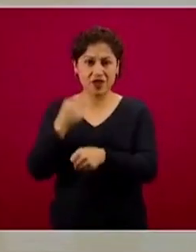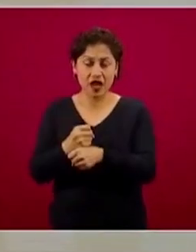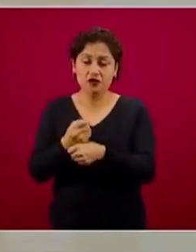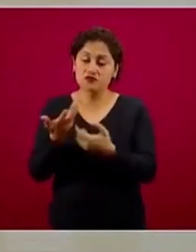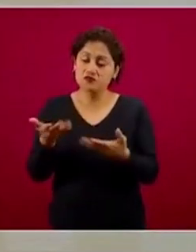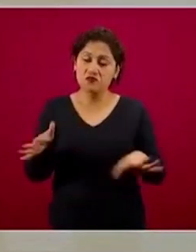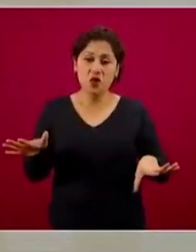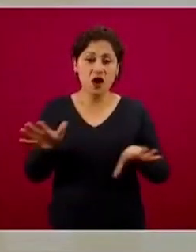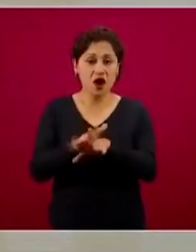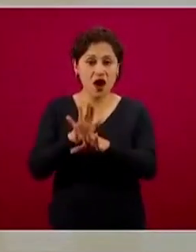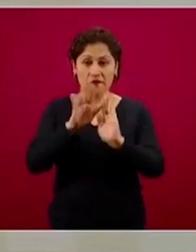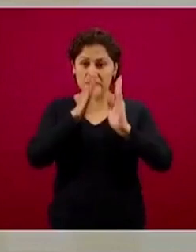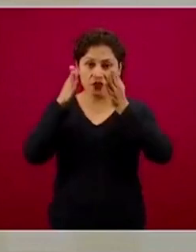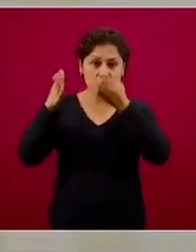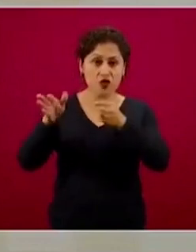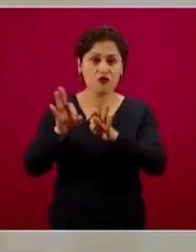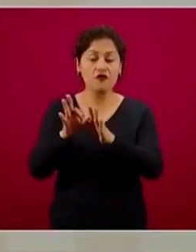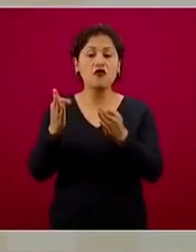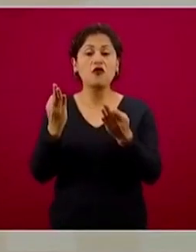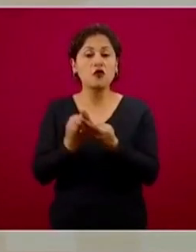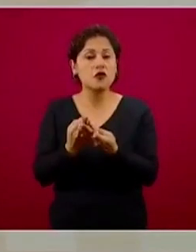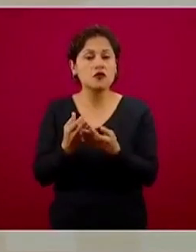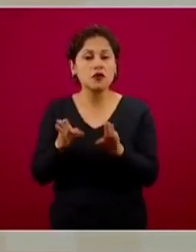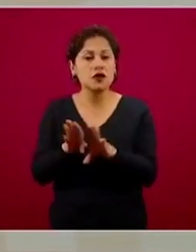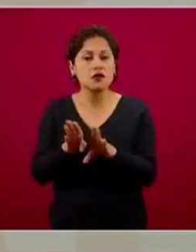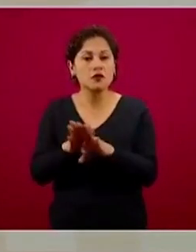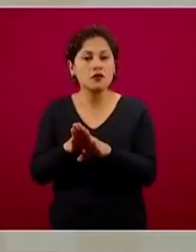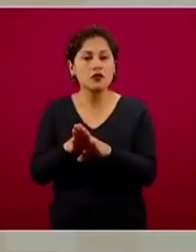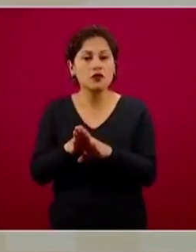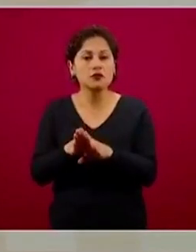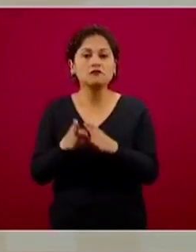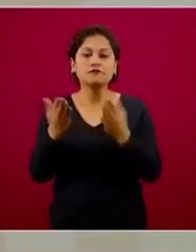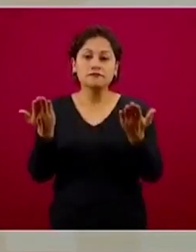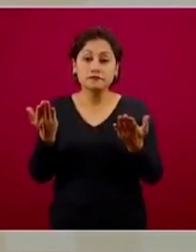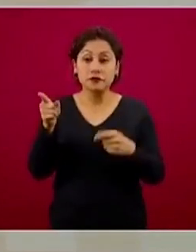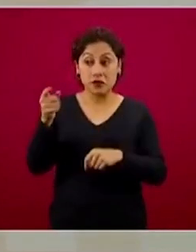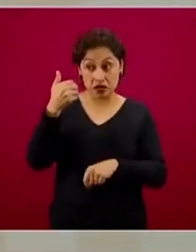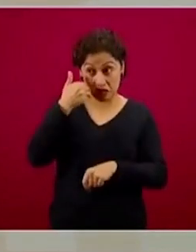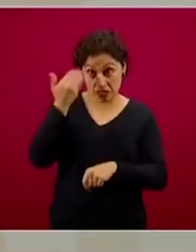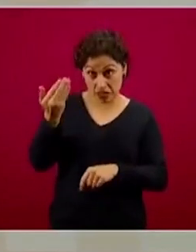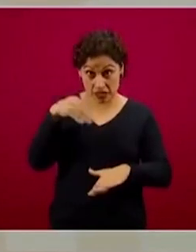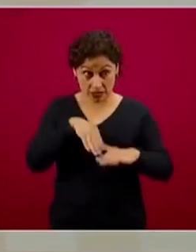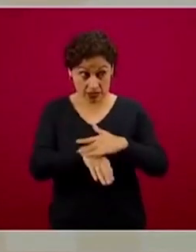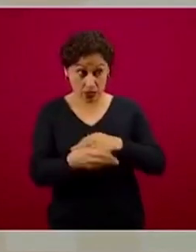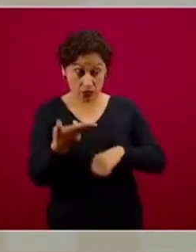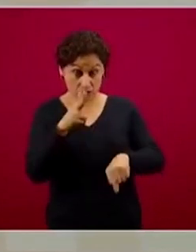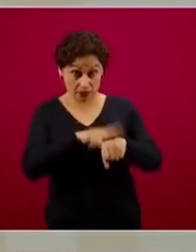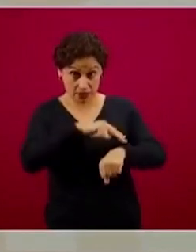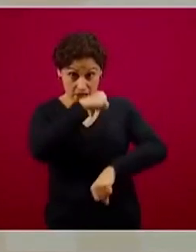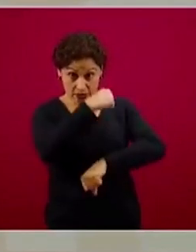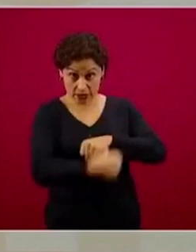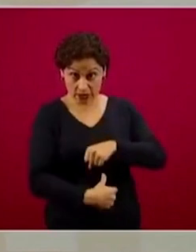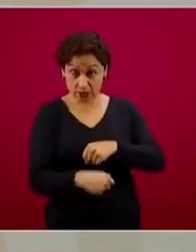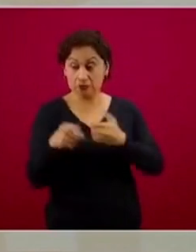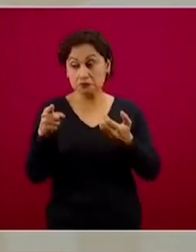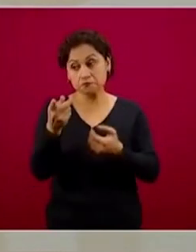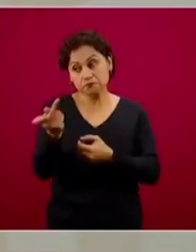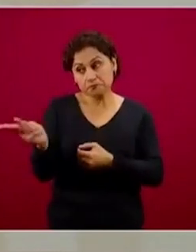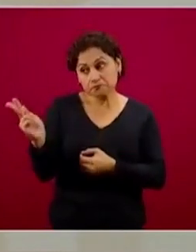más conveniente, que consiste en condicionar la atención hospitalaria a la donación.